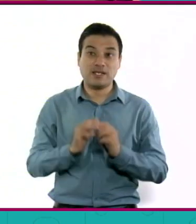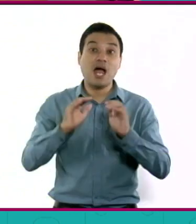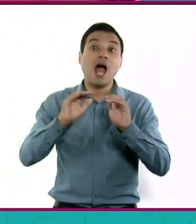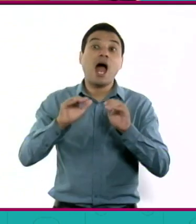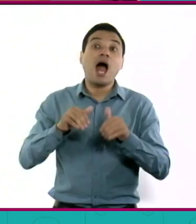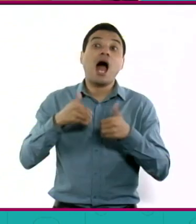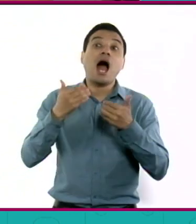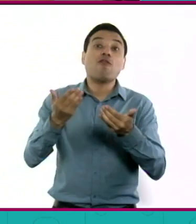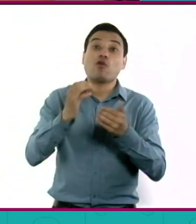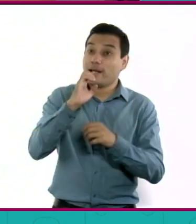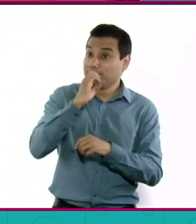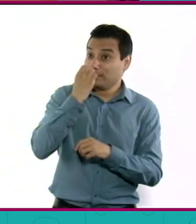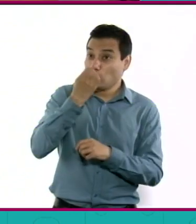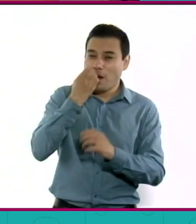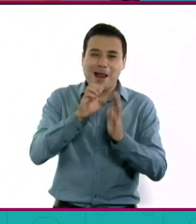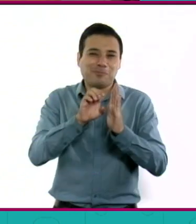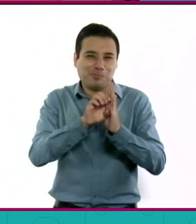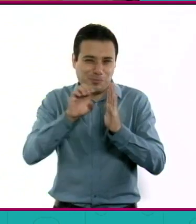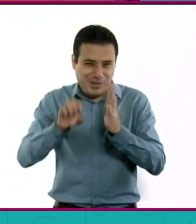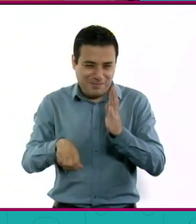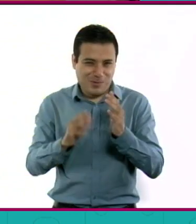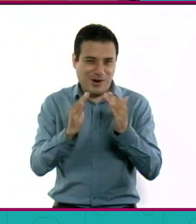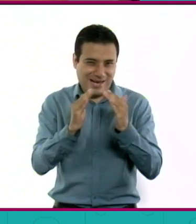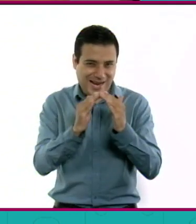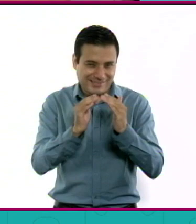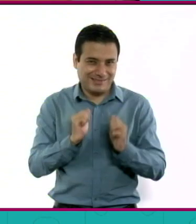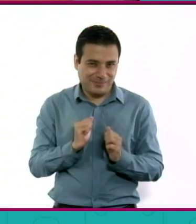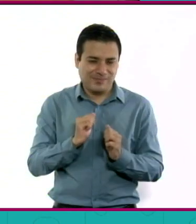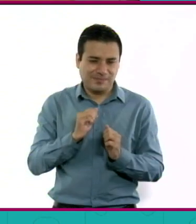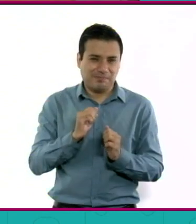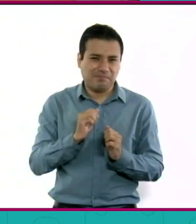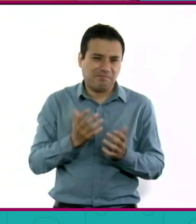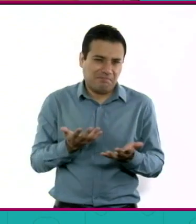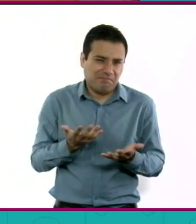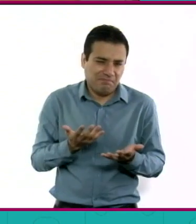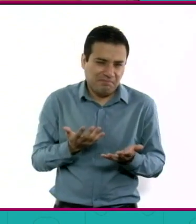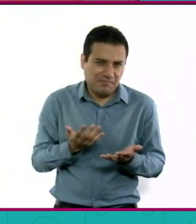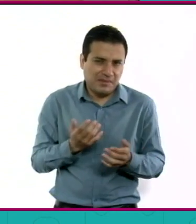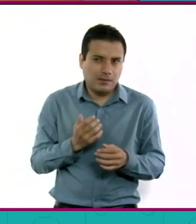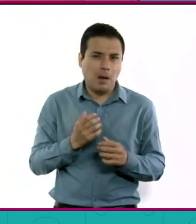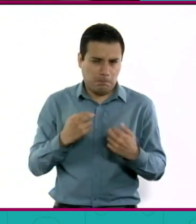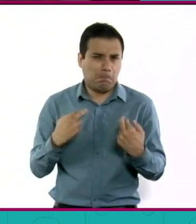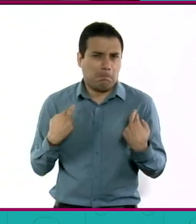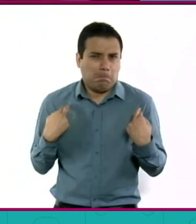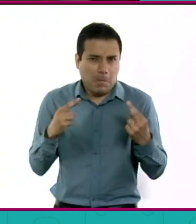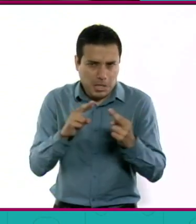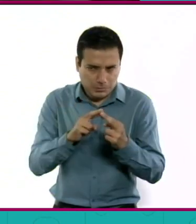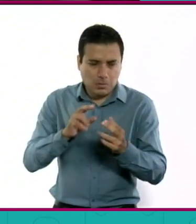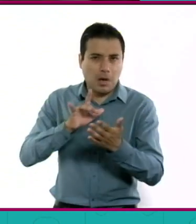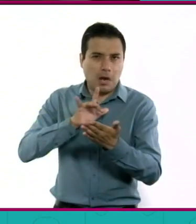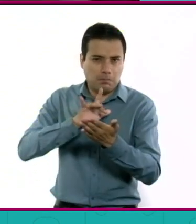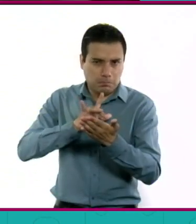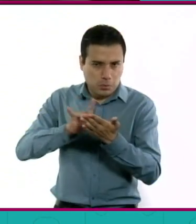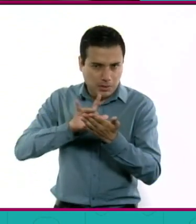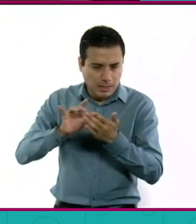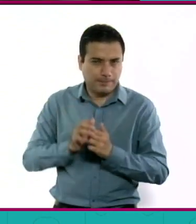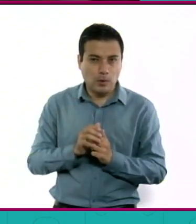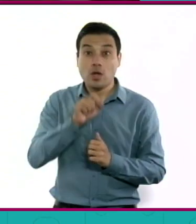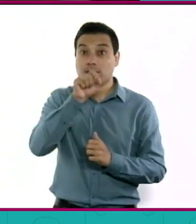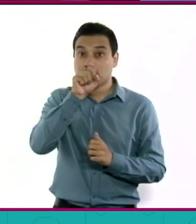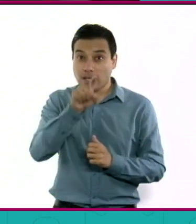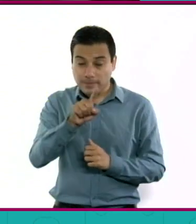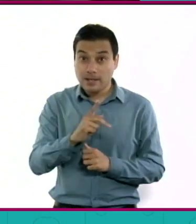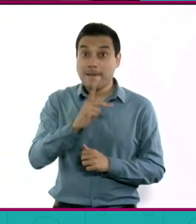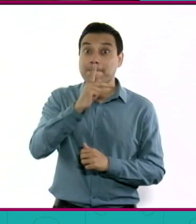sé que esta vez fue en casa, acompañados por las escuelas o por el sistema educativo, fue muy